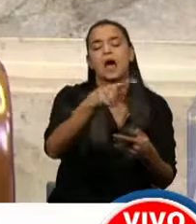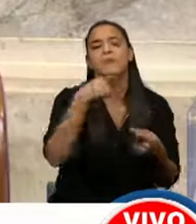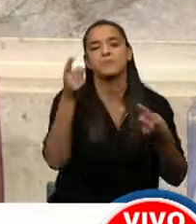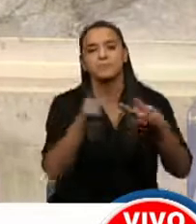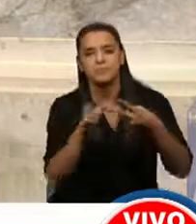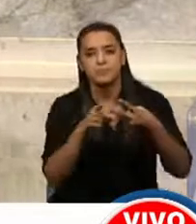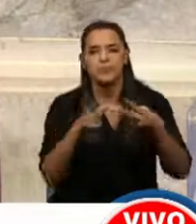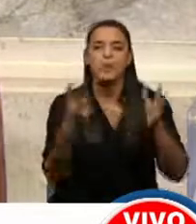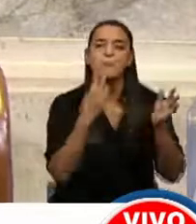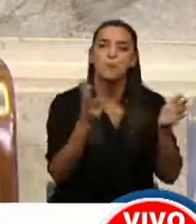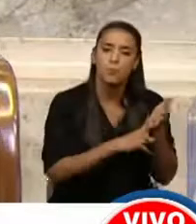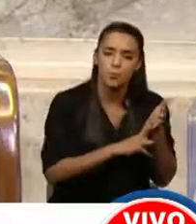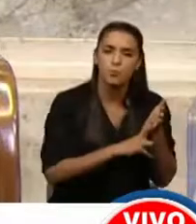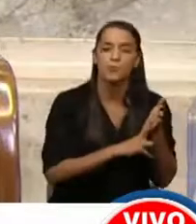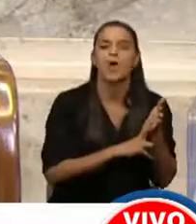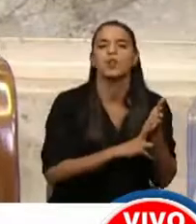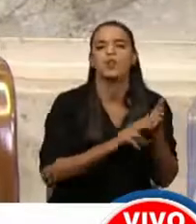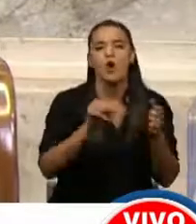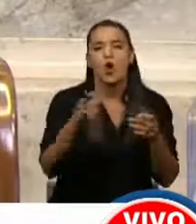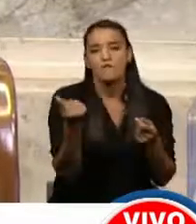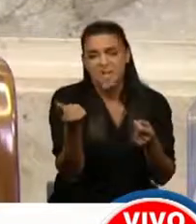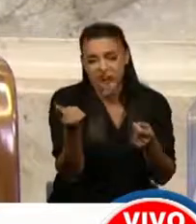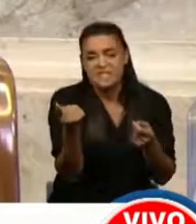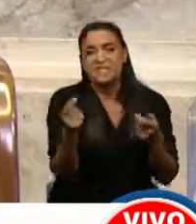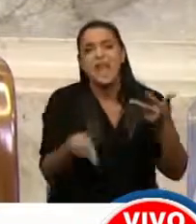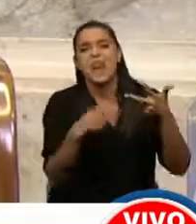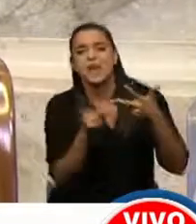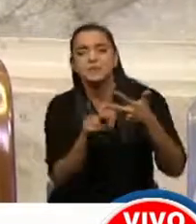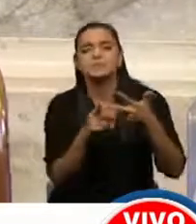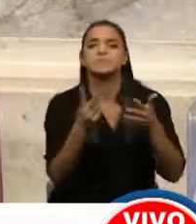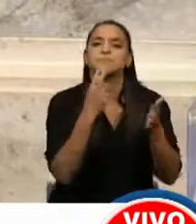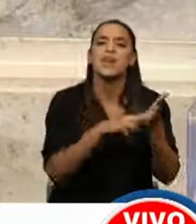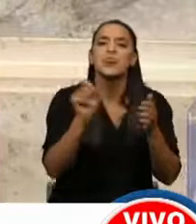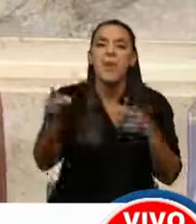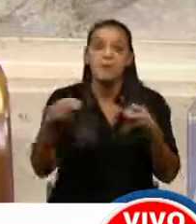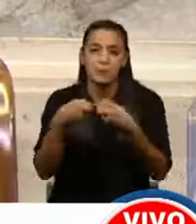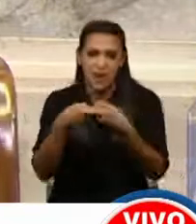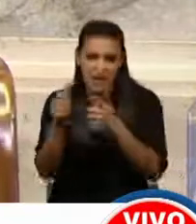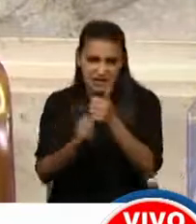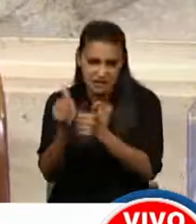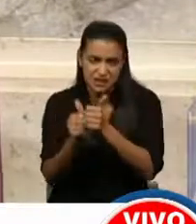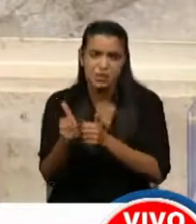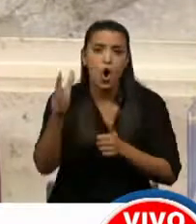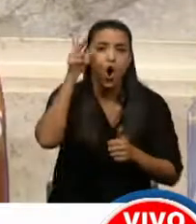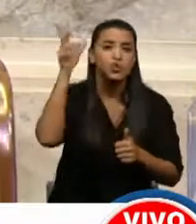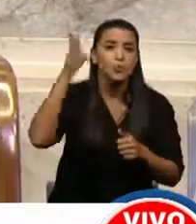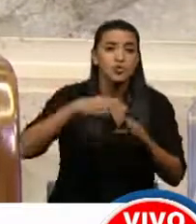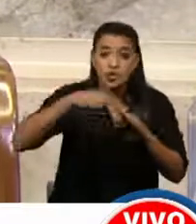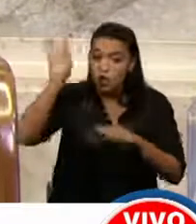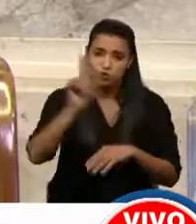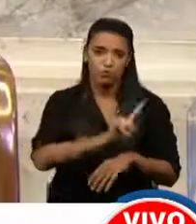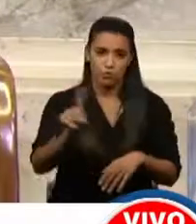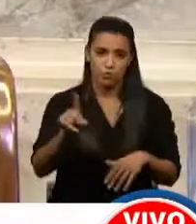las rentas, digamos, financieras y a las rentas de las empresas. Y no superaba el 8%.